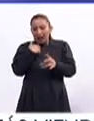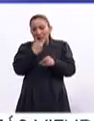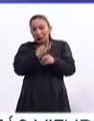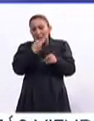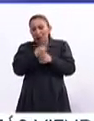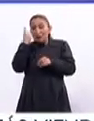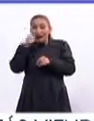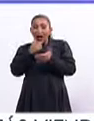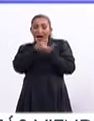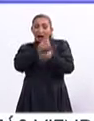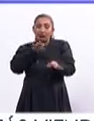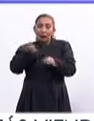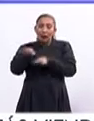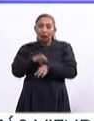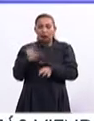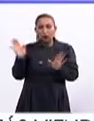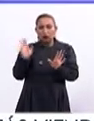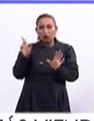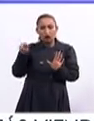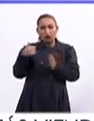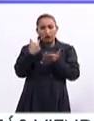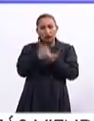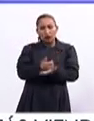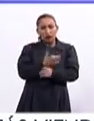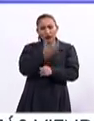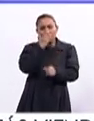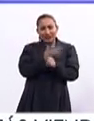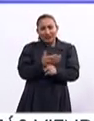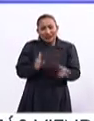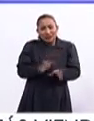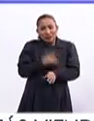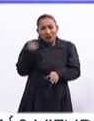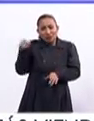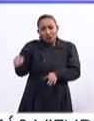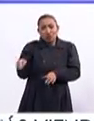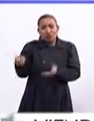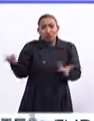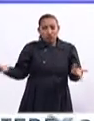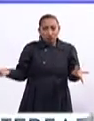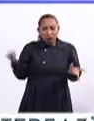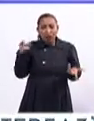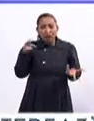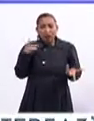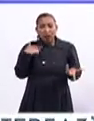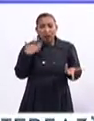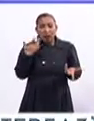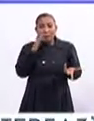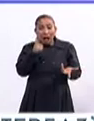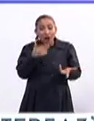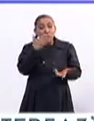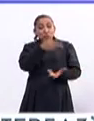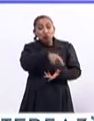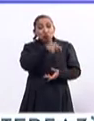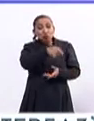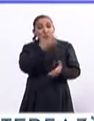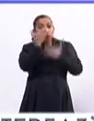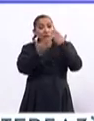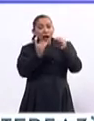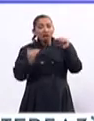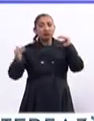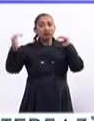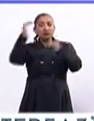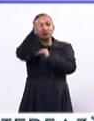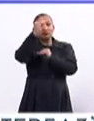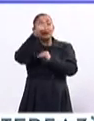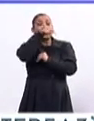a trabajar. ¿Qué crees? No lo vas a ayudar suficientemente si vas mejor a terminar tu estudio universitario, van